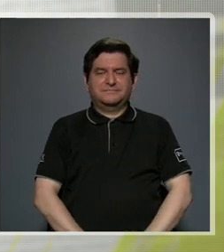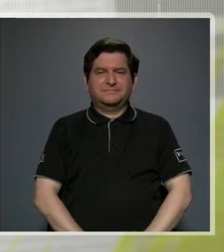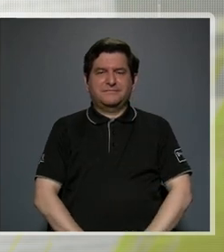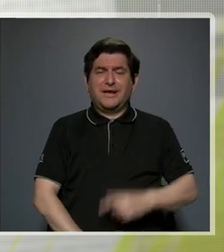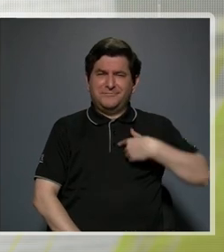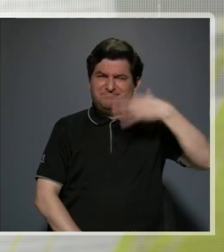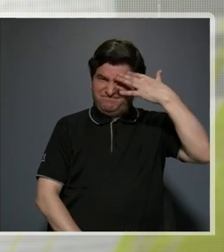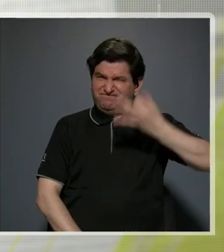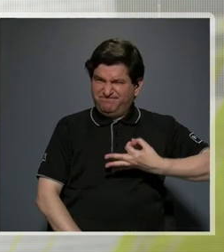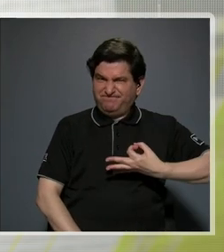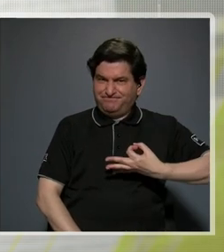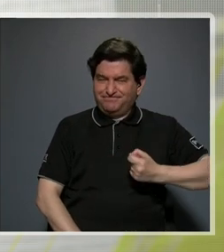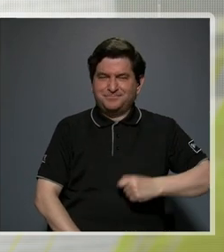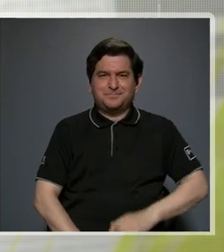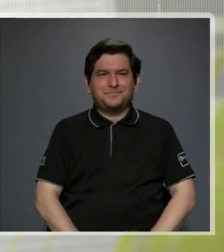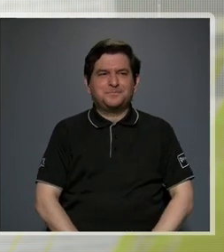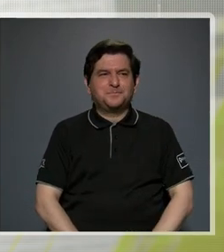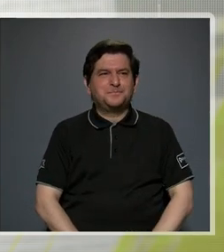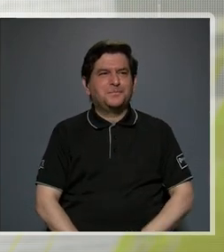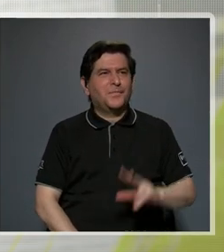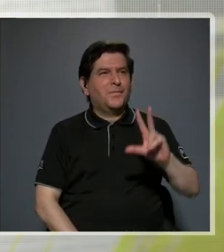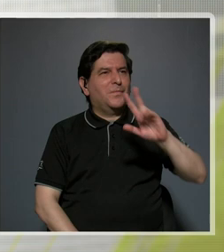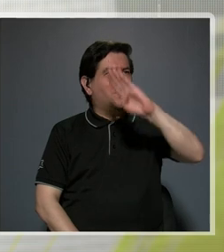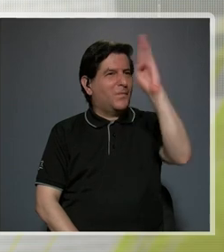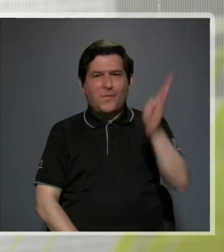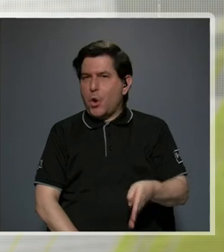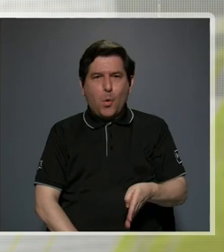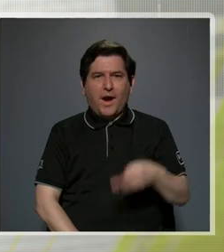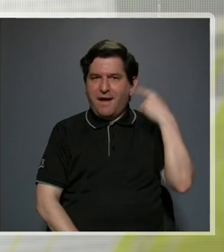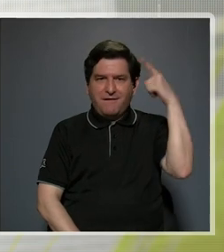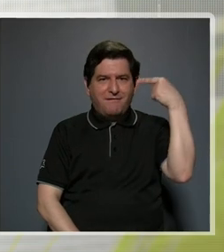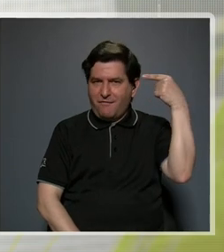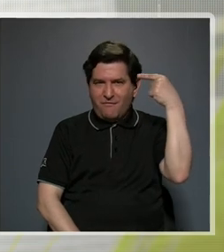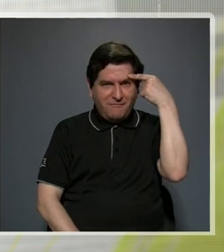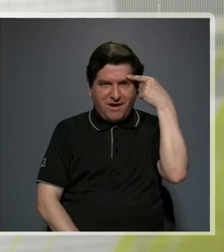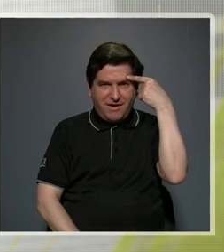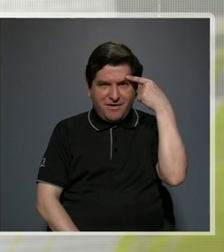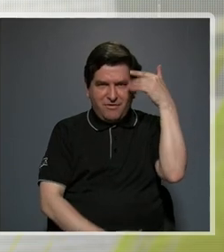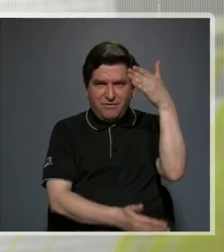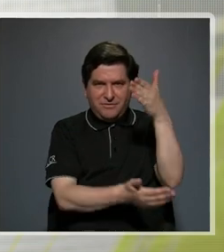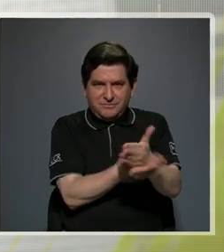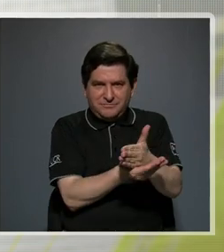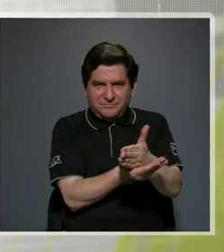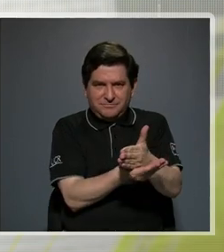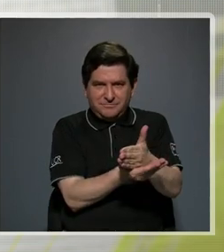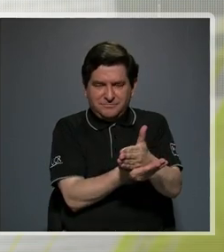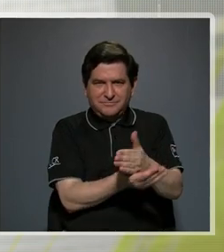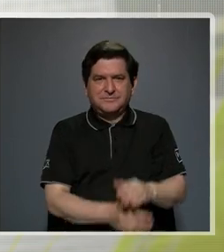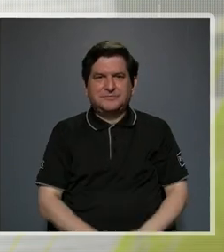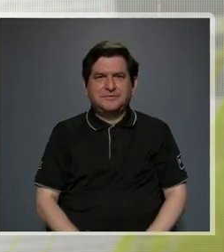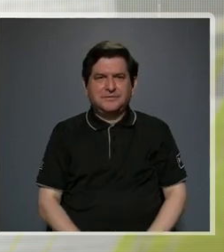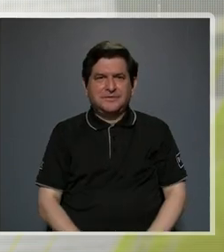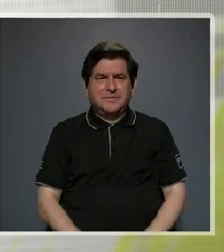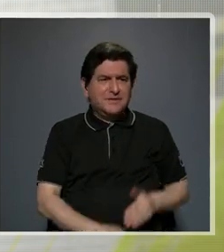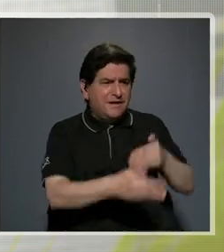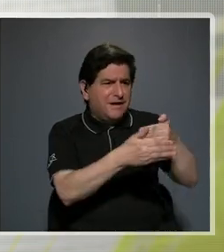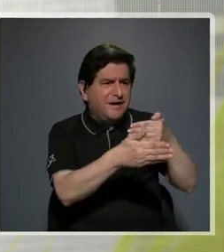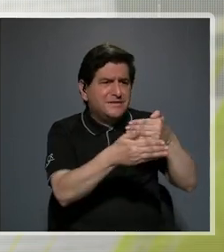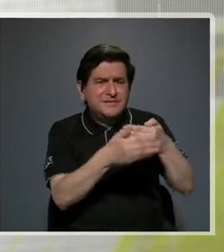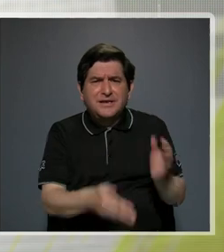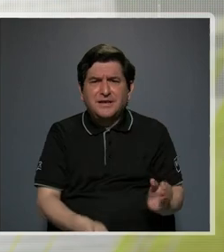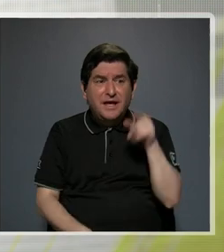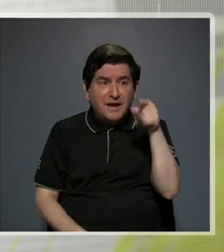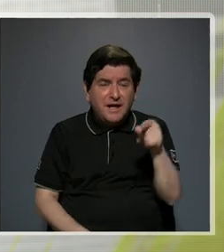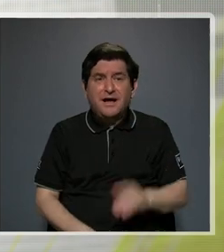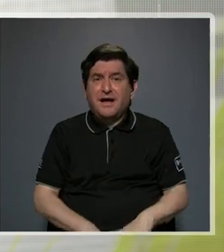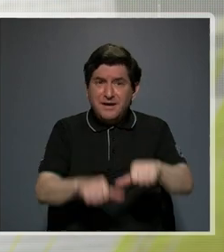creo que no debe nunca un gobierno cesar de acercar a la juventud